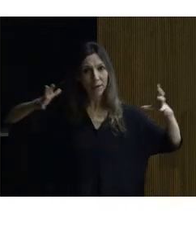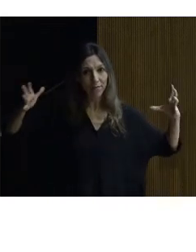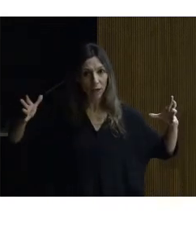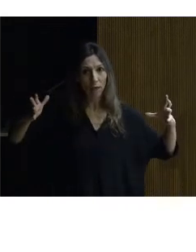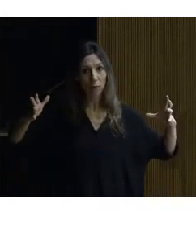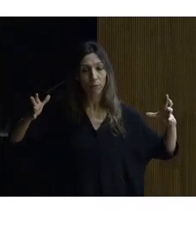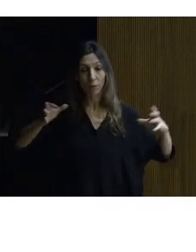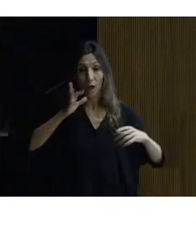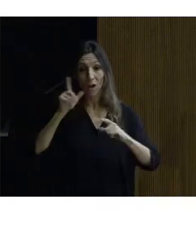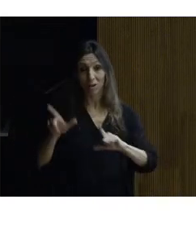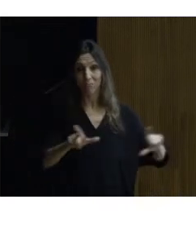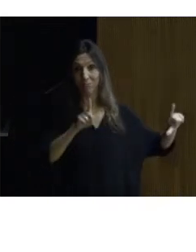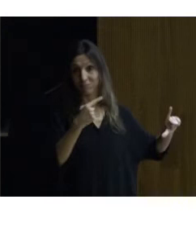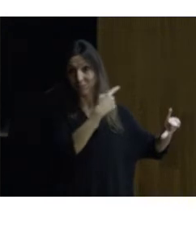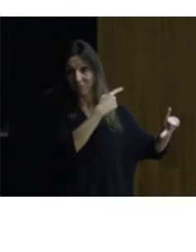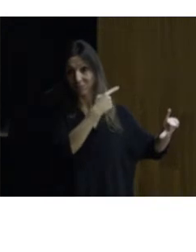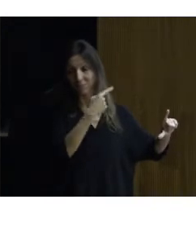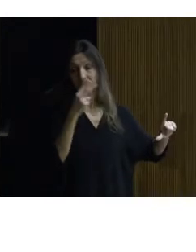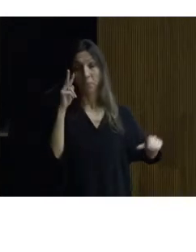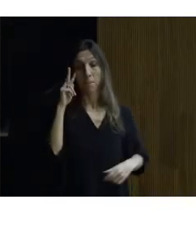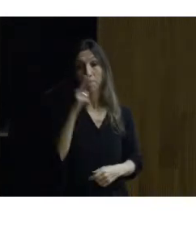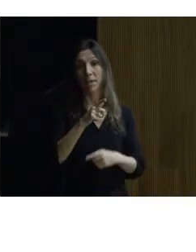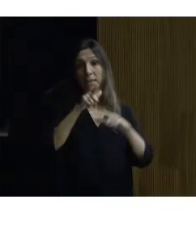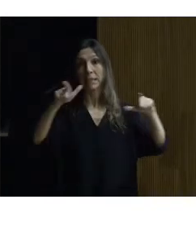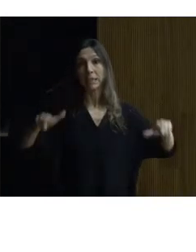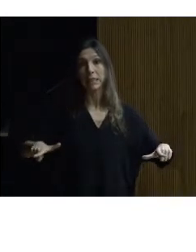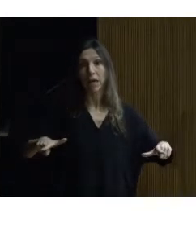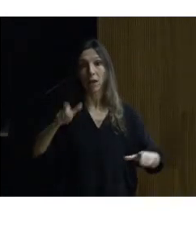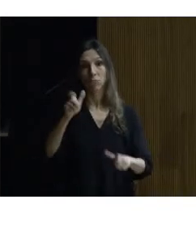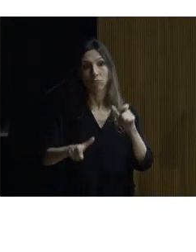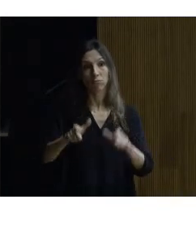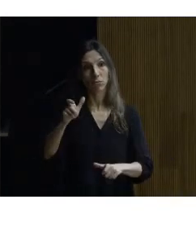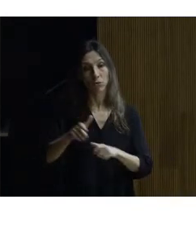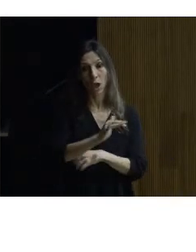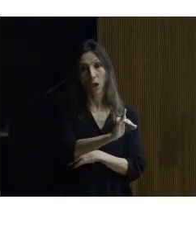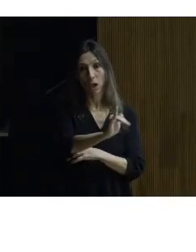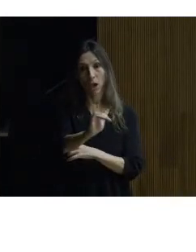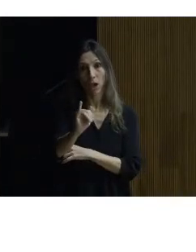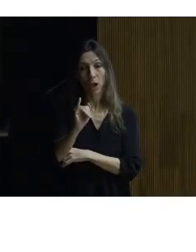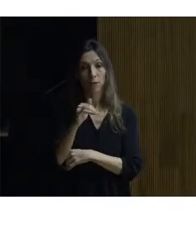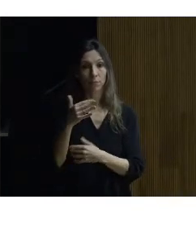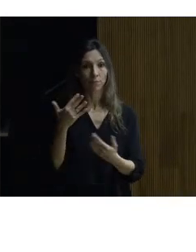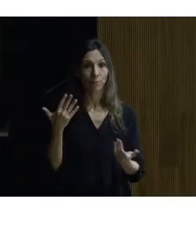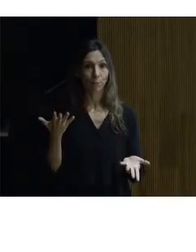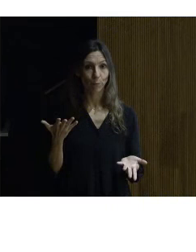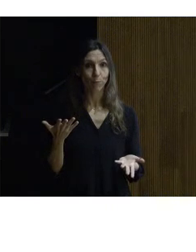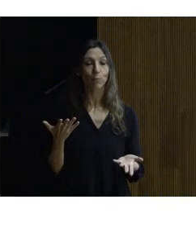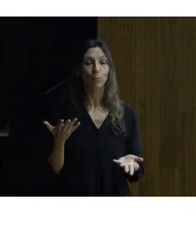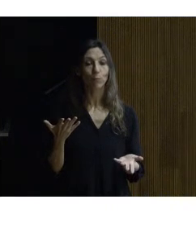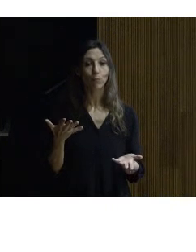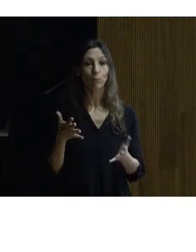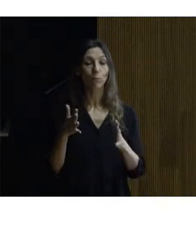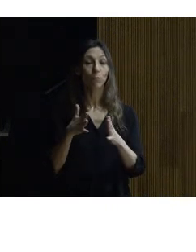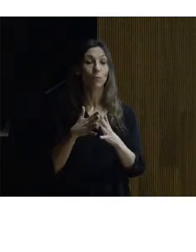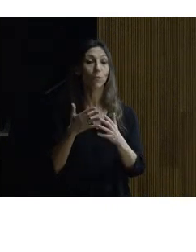imagen pues sería una sala en la que hay una serie de personas no voy a hacer referencia aunque lo ponen en el esquema y también cuando